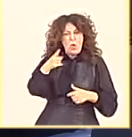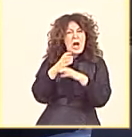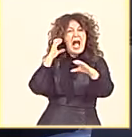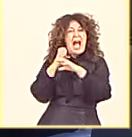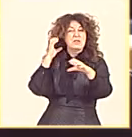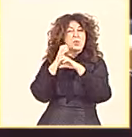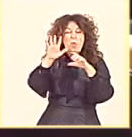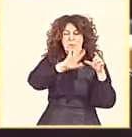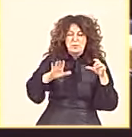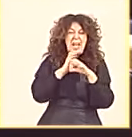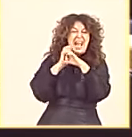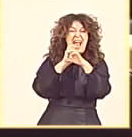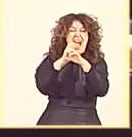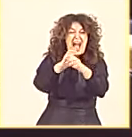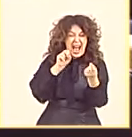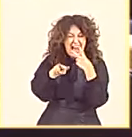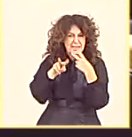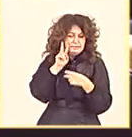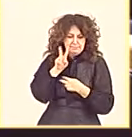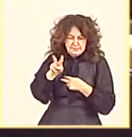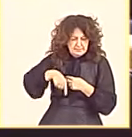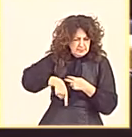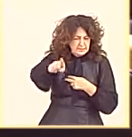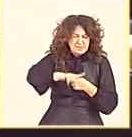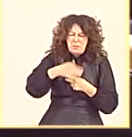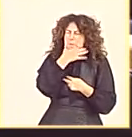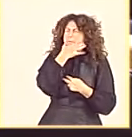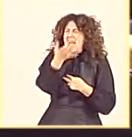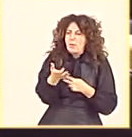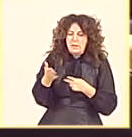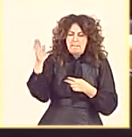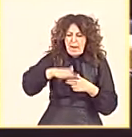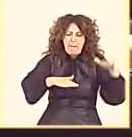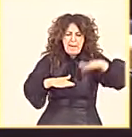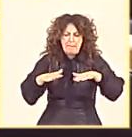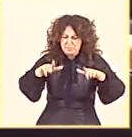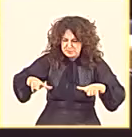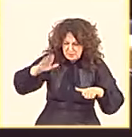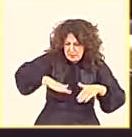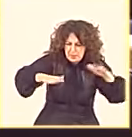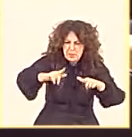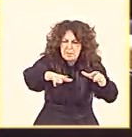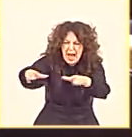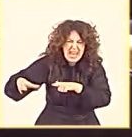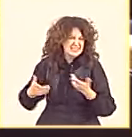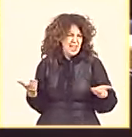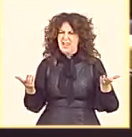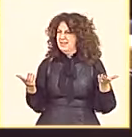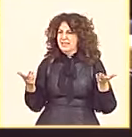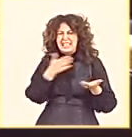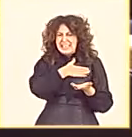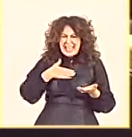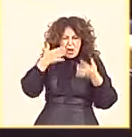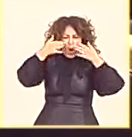carreteras nacionales que dan vergüenza. En León estamos cansados de parcheados que dice este Gobierno que quiere hacer en el medio rural. Queremos